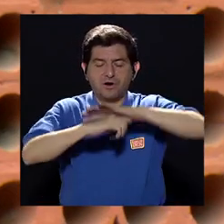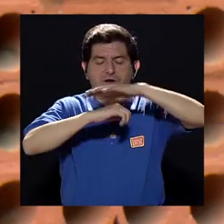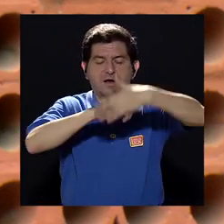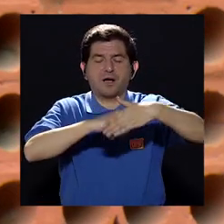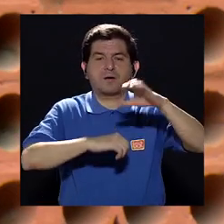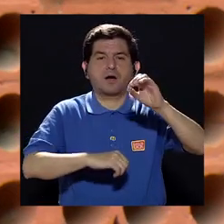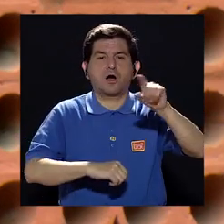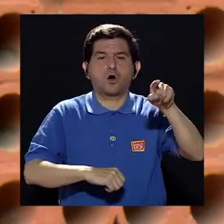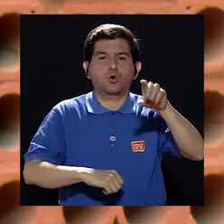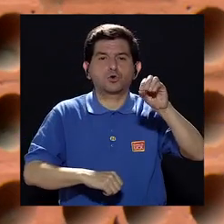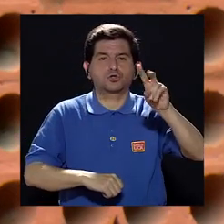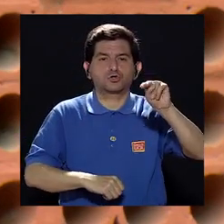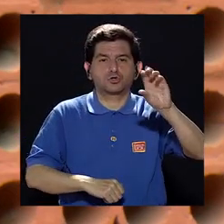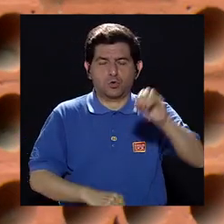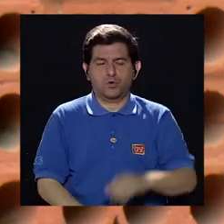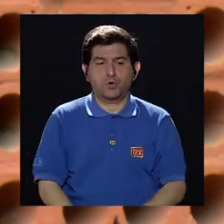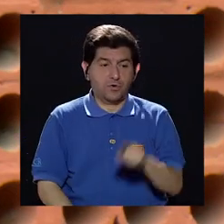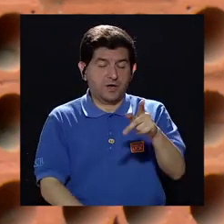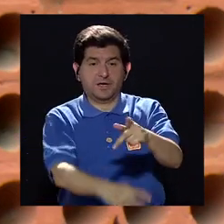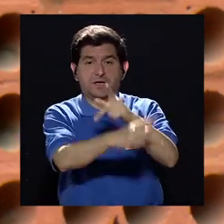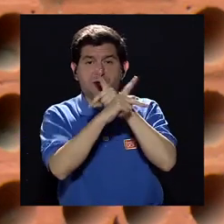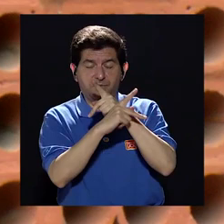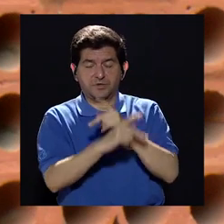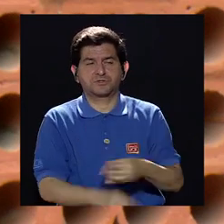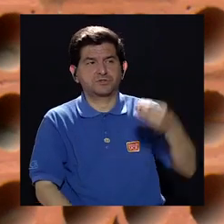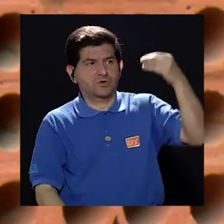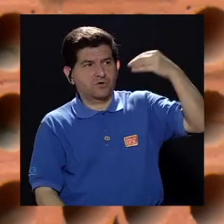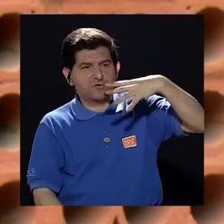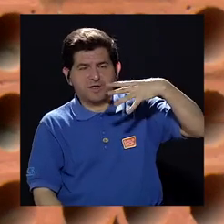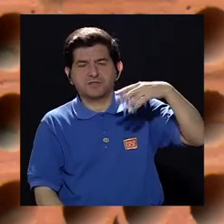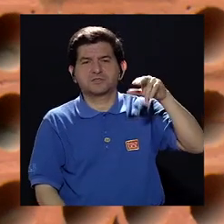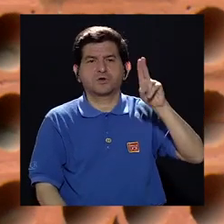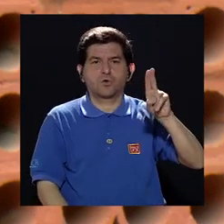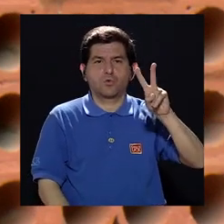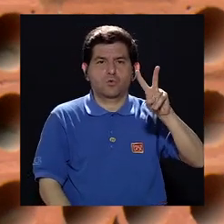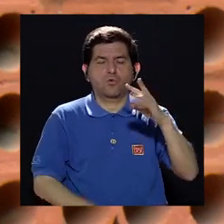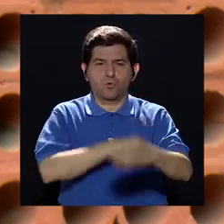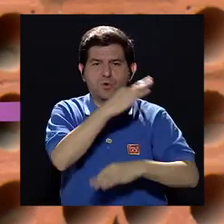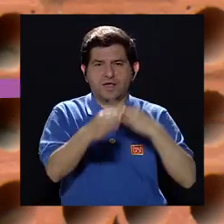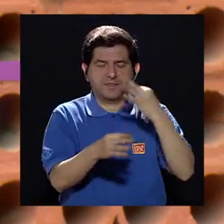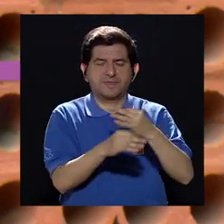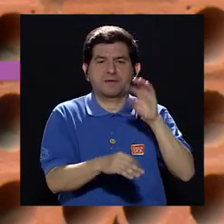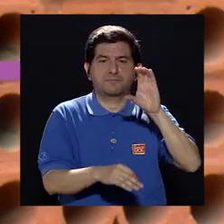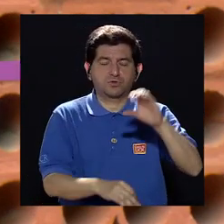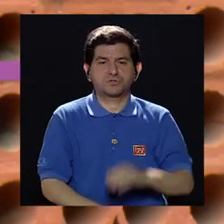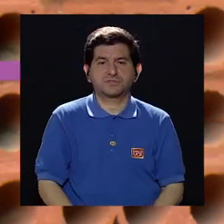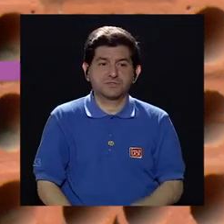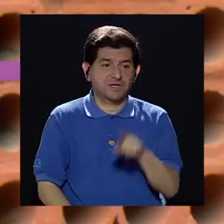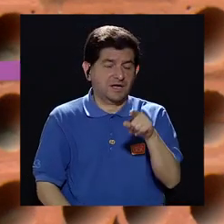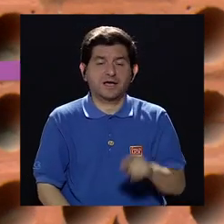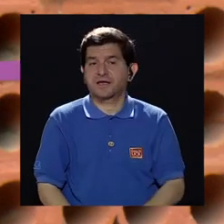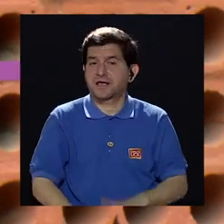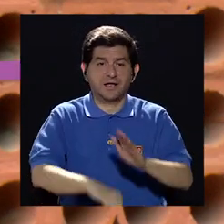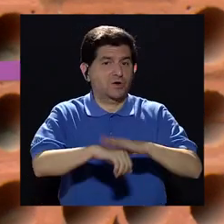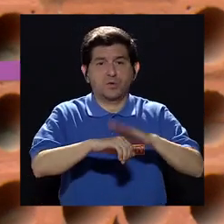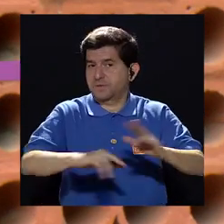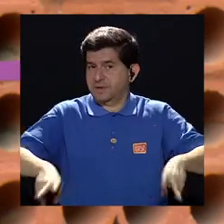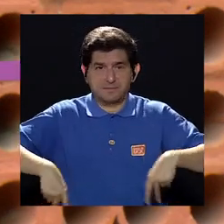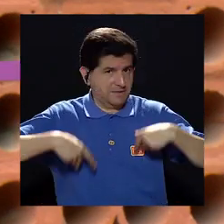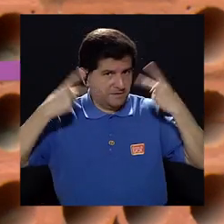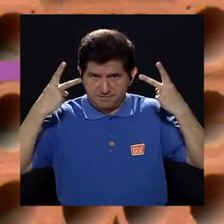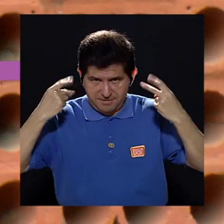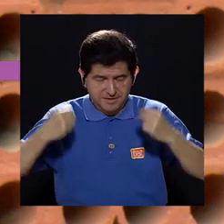ozono. La capa de ozono es la que nos protege de la radiación ultravioleta tipo C, que es incompatible con la vida,